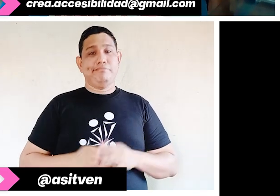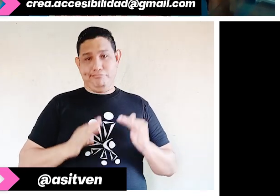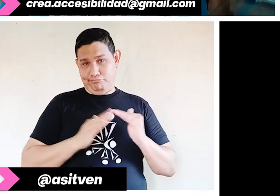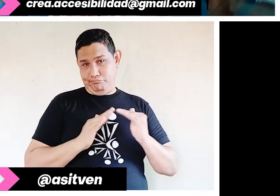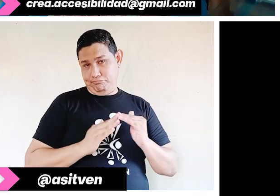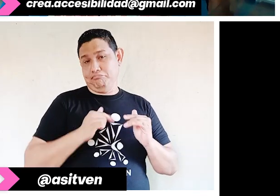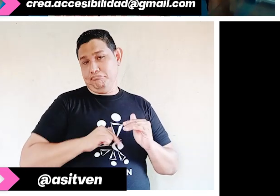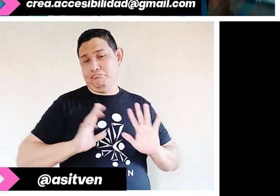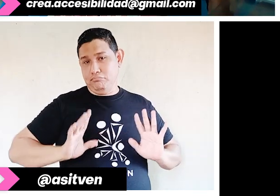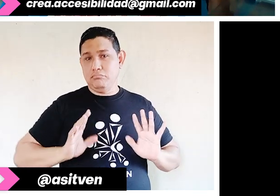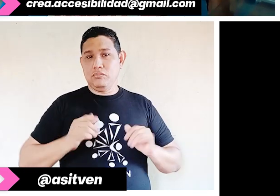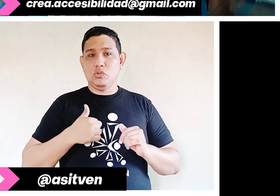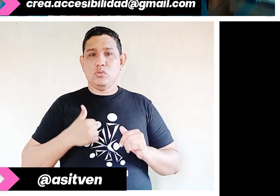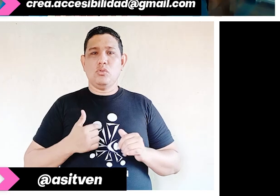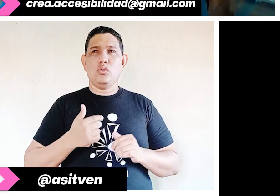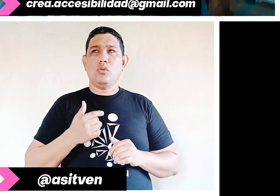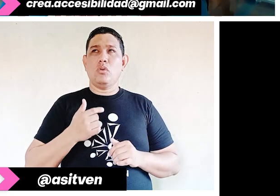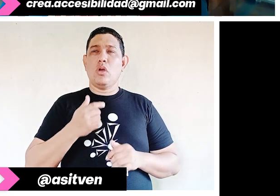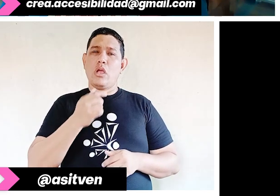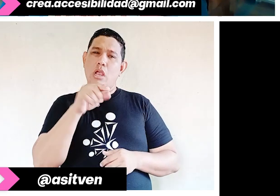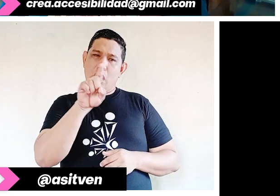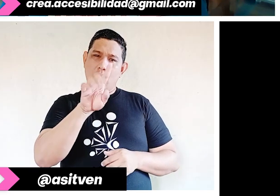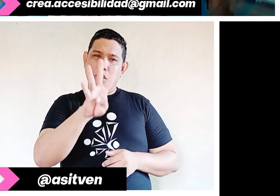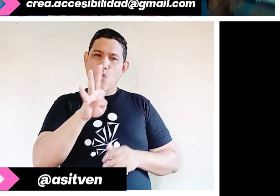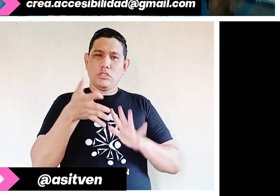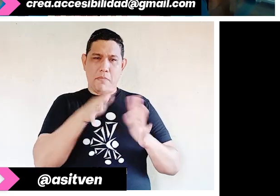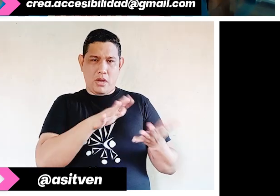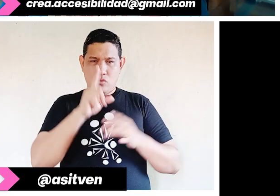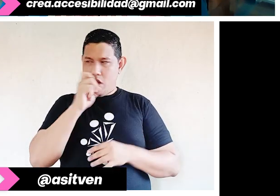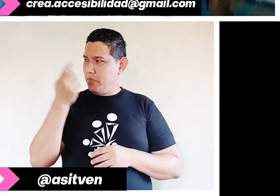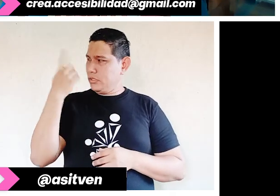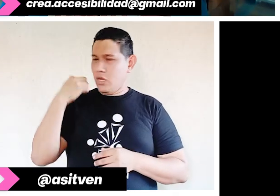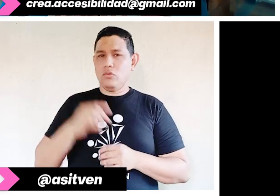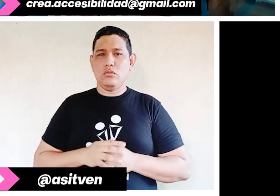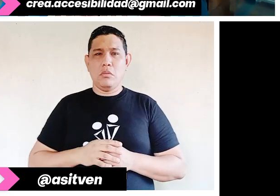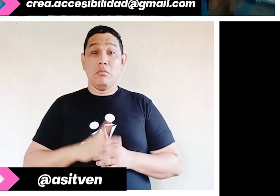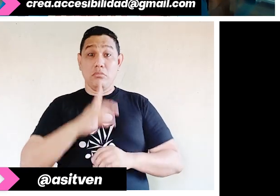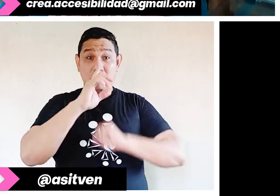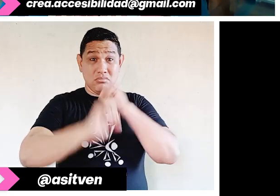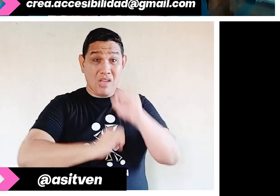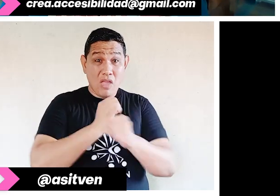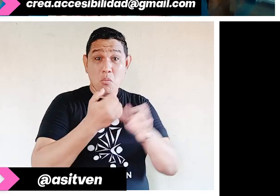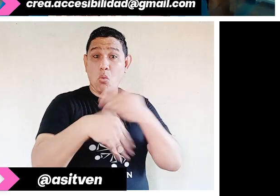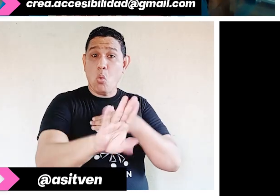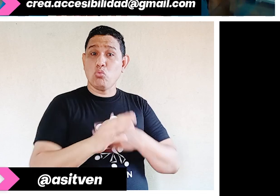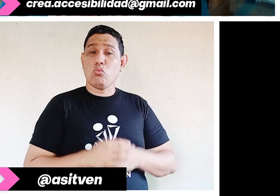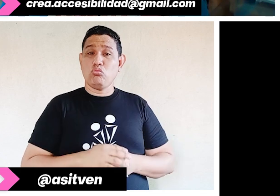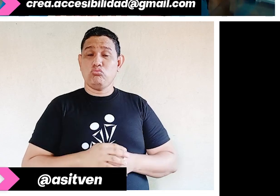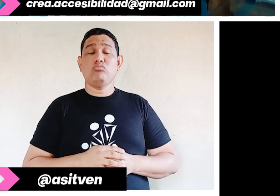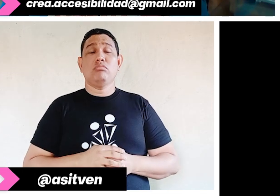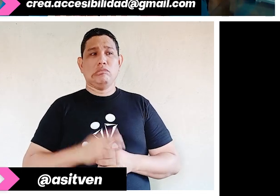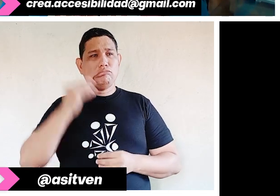desde el 14 de marzo del año pasado. Ya voy a cumplir casi un año y esto me ha permitido tiempo para